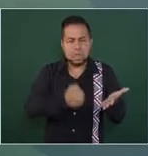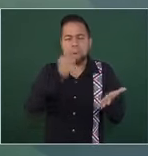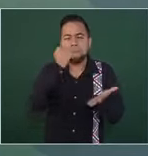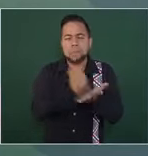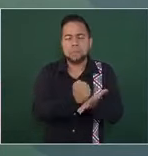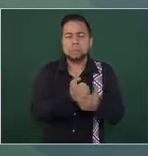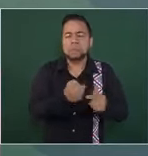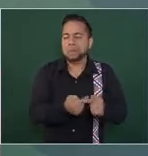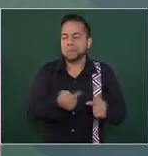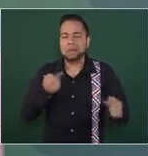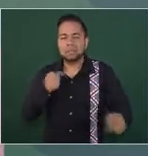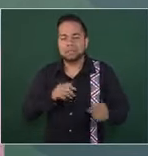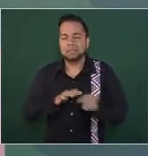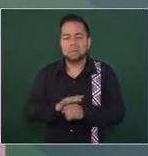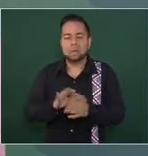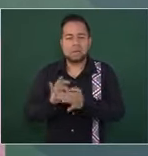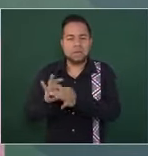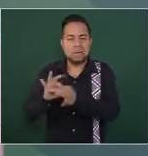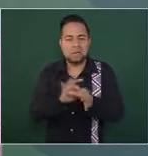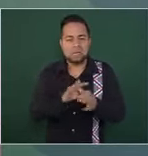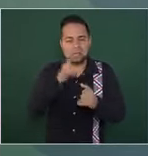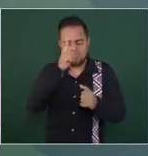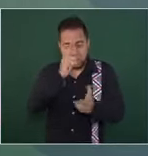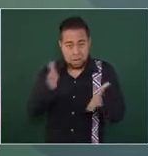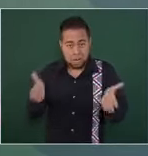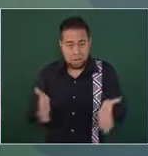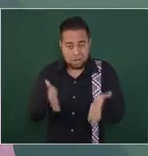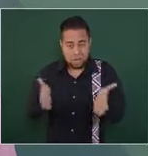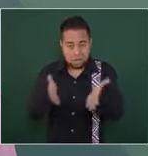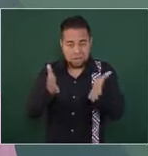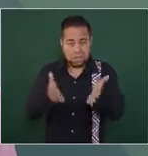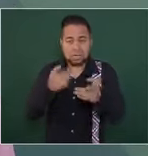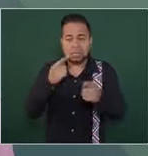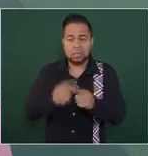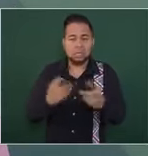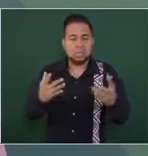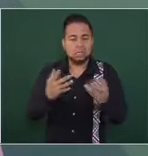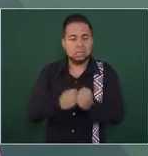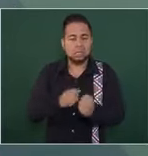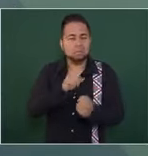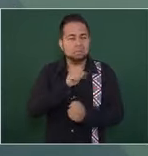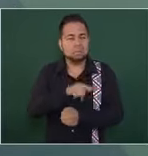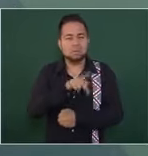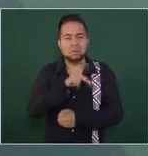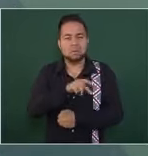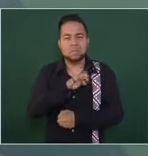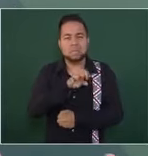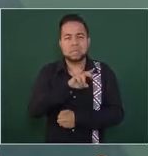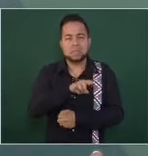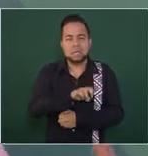momento el de la alianza para el progreso con el presidente Kennedy que se destinado a